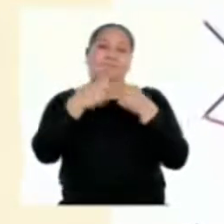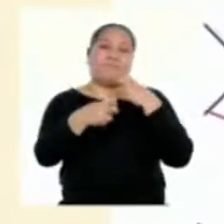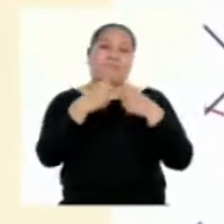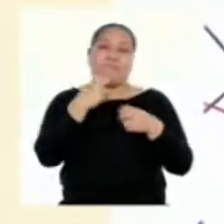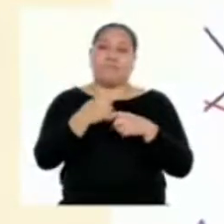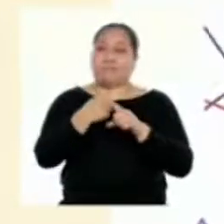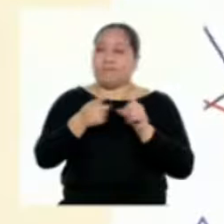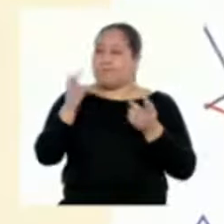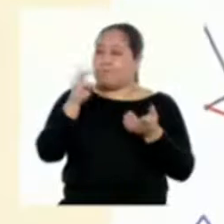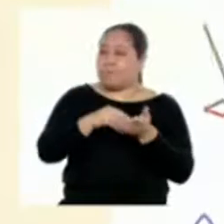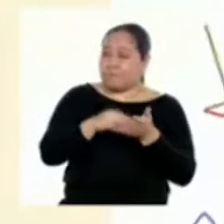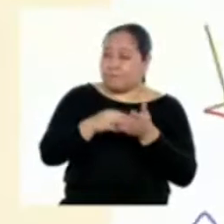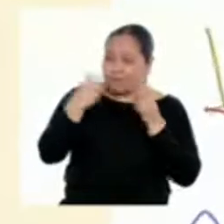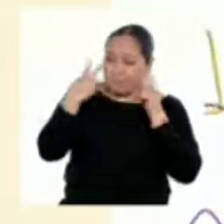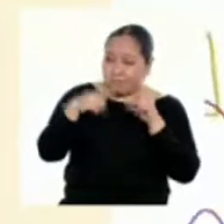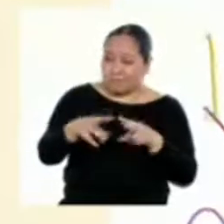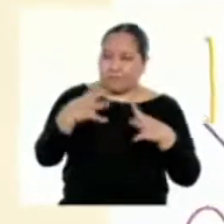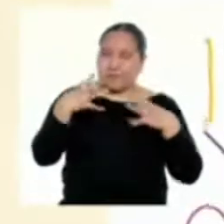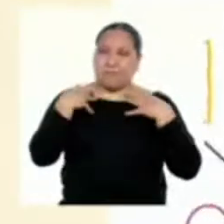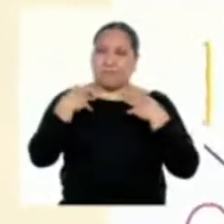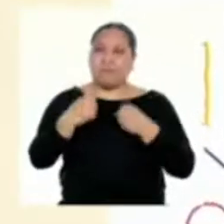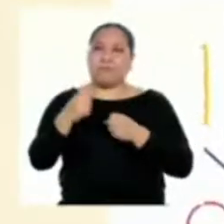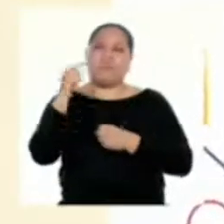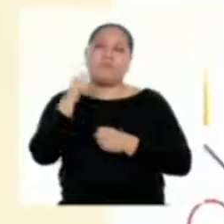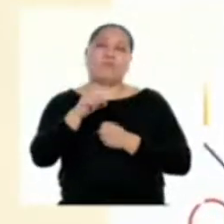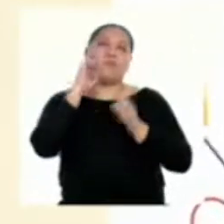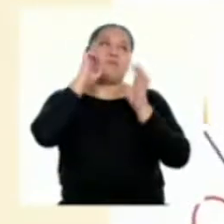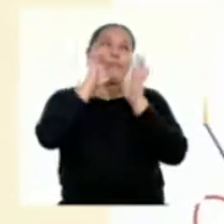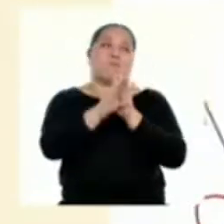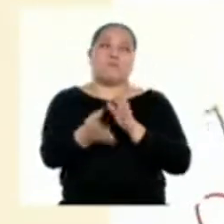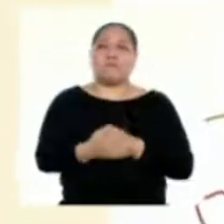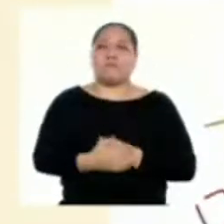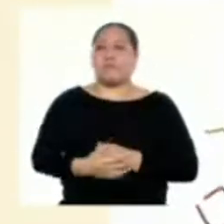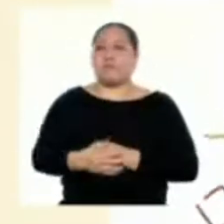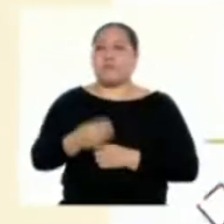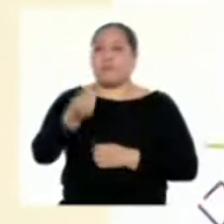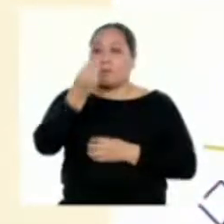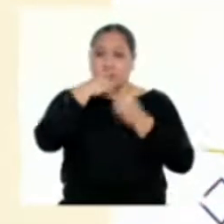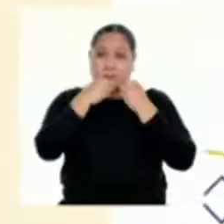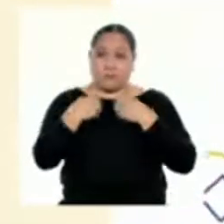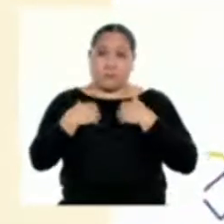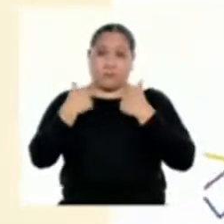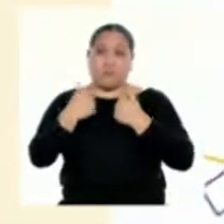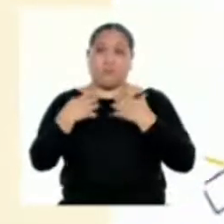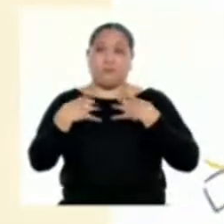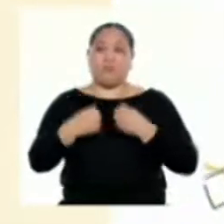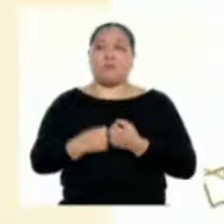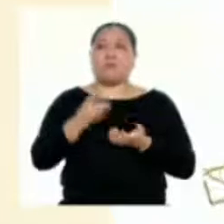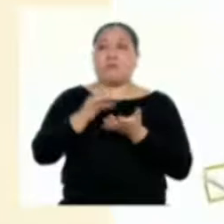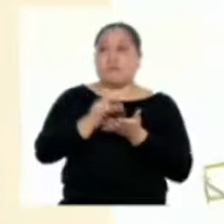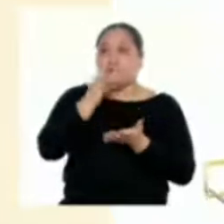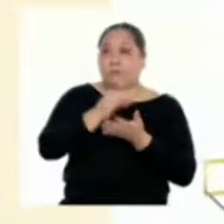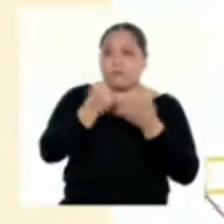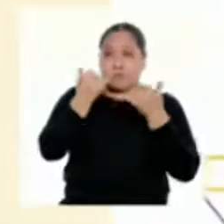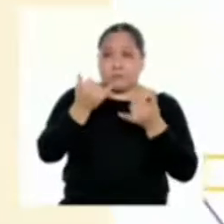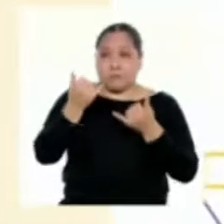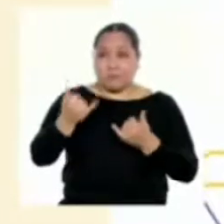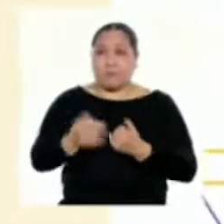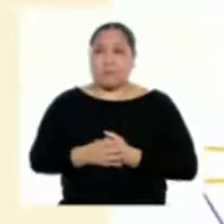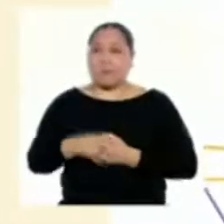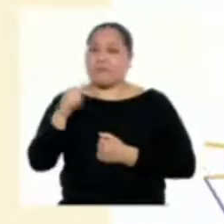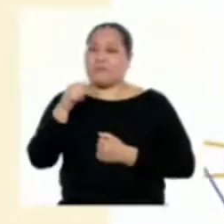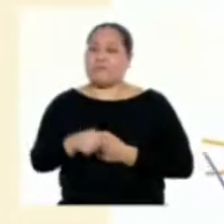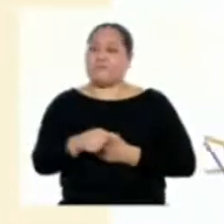la salud por lo cual repercute por ejemplo en la nutrición en la medicina actual y potencial y desata grandes